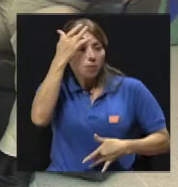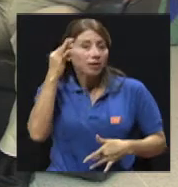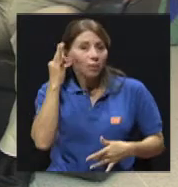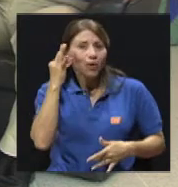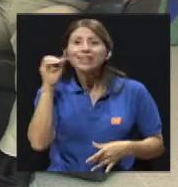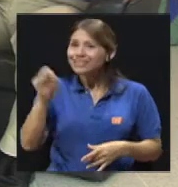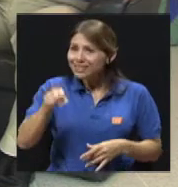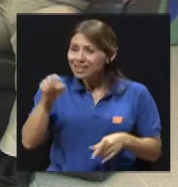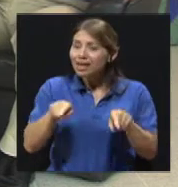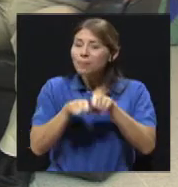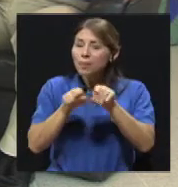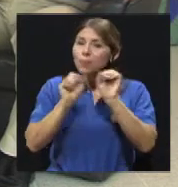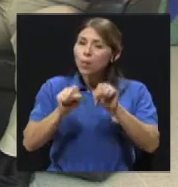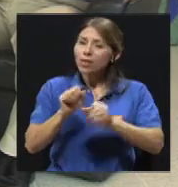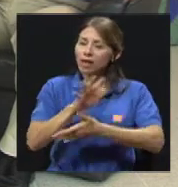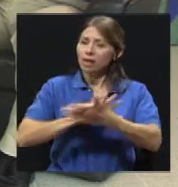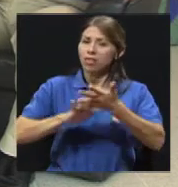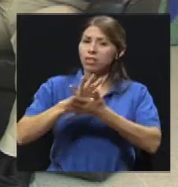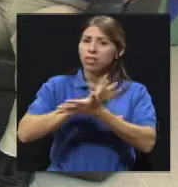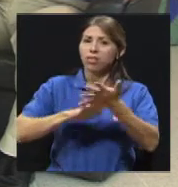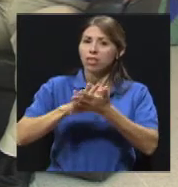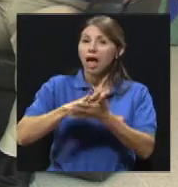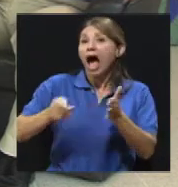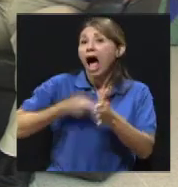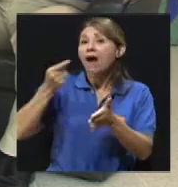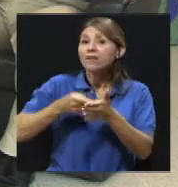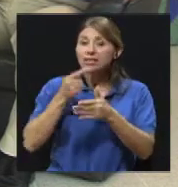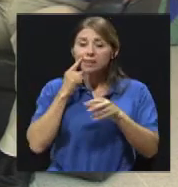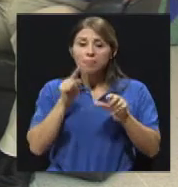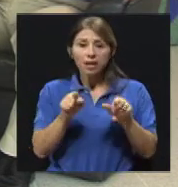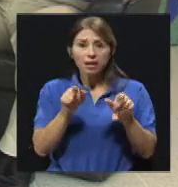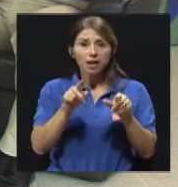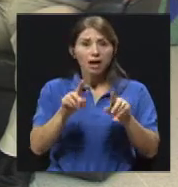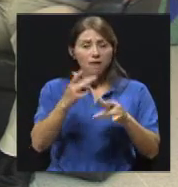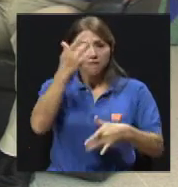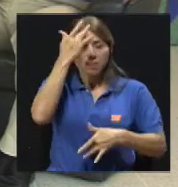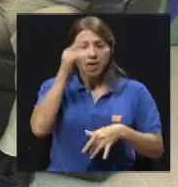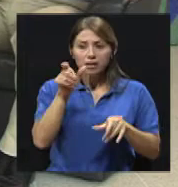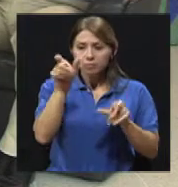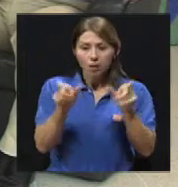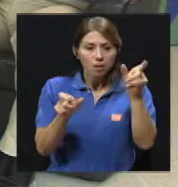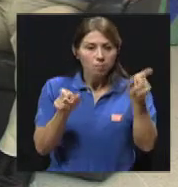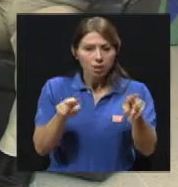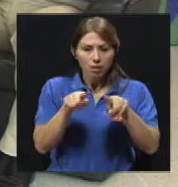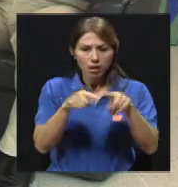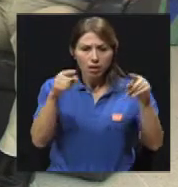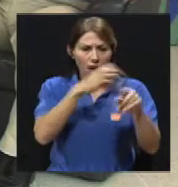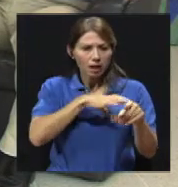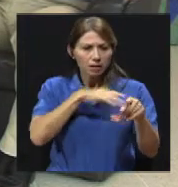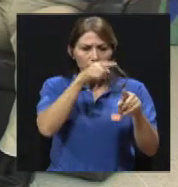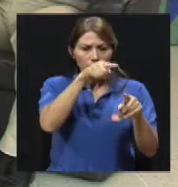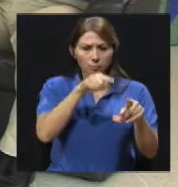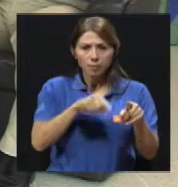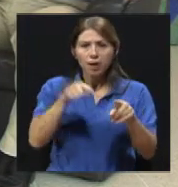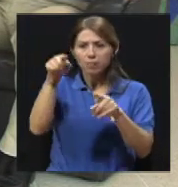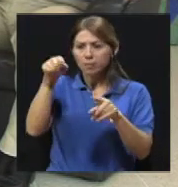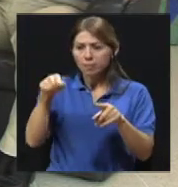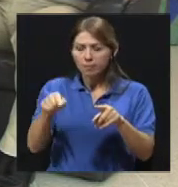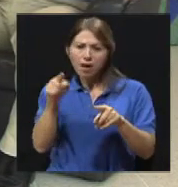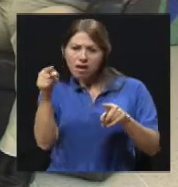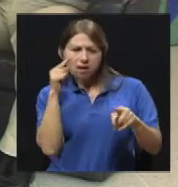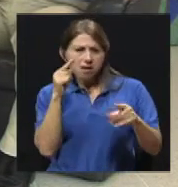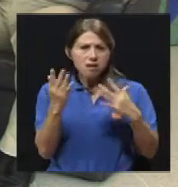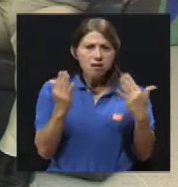veces el diagnóstico diferencial entre una patología y otra es muy difícil. En mujeres embarazadas, por ejemplo, o con infecciones de